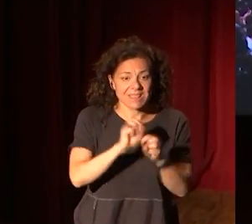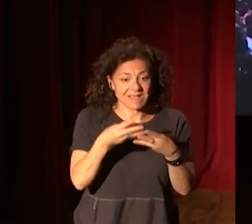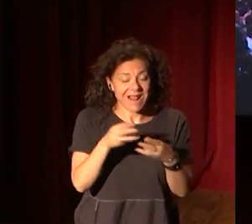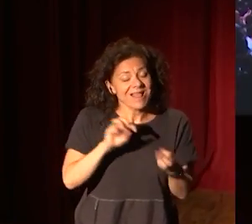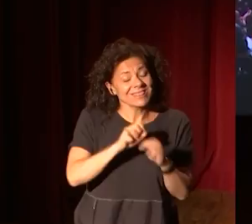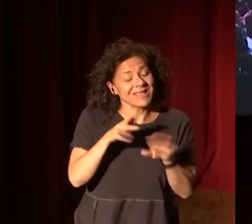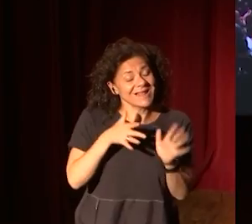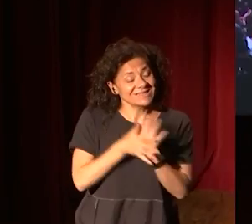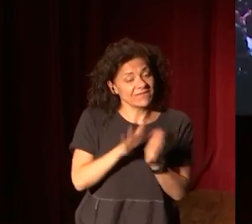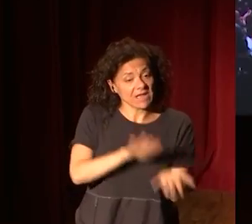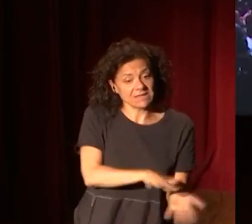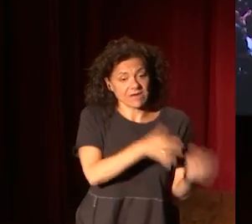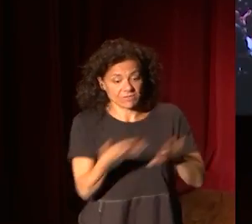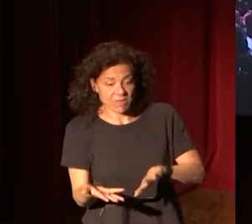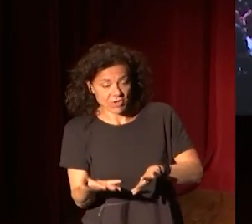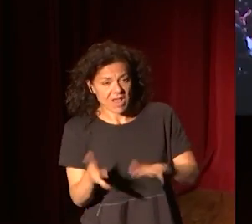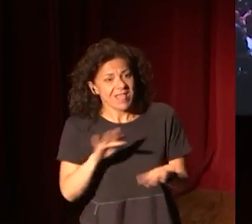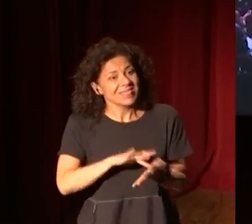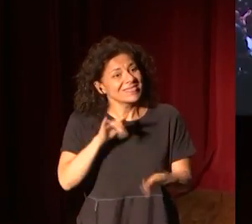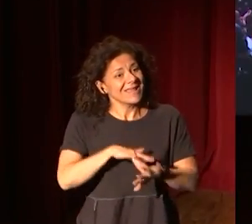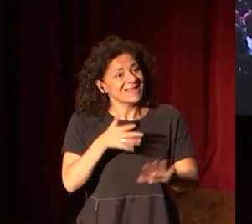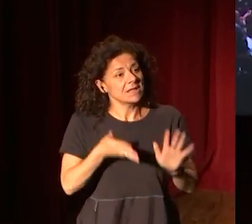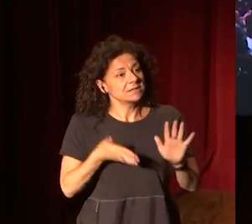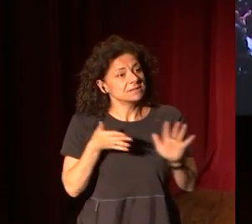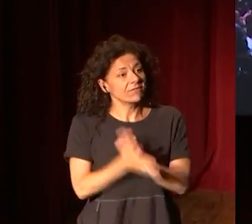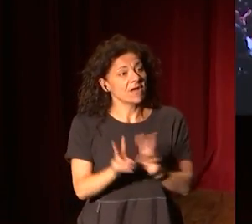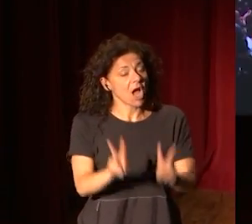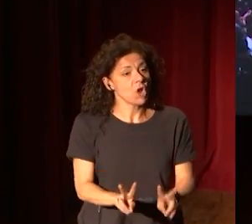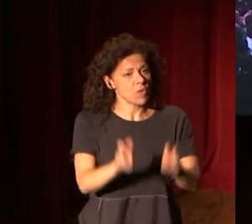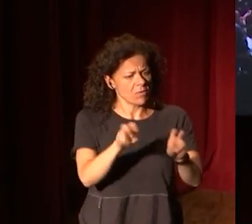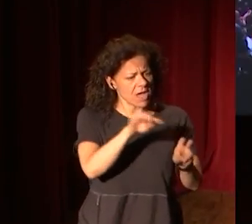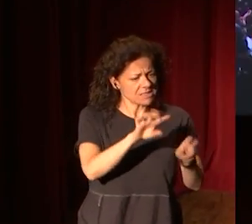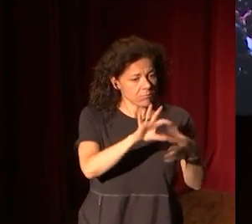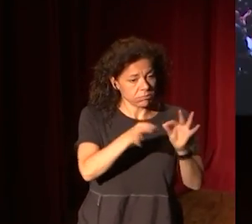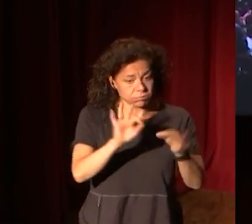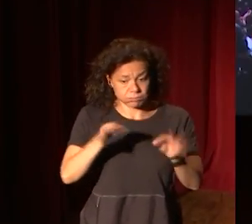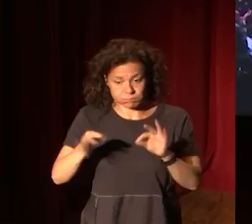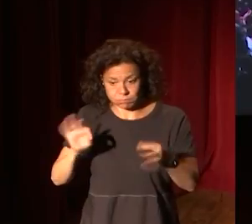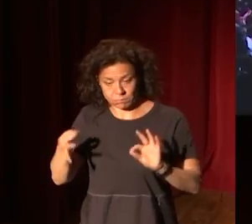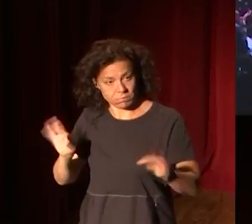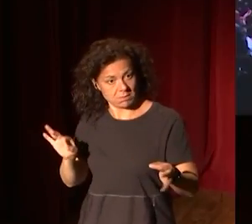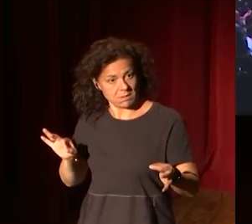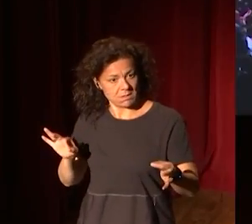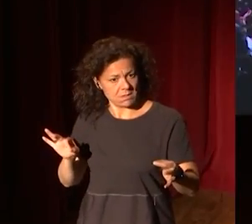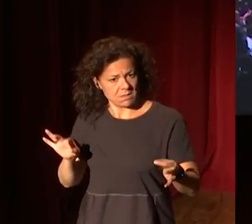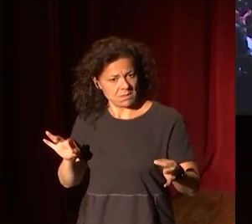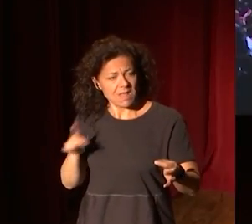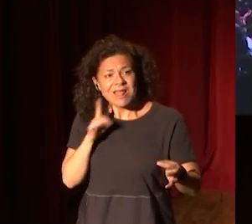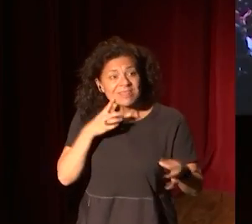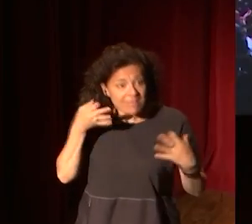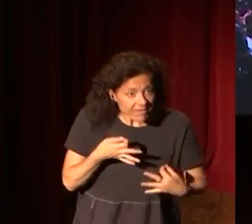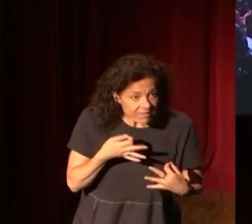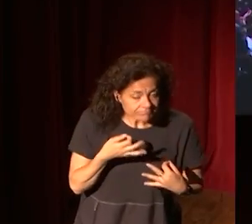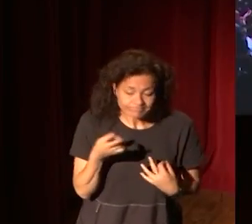digital es la transformación, lo digital es lo nuevo. Esta correlación que acabo de hacer no es real,